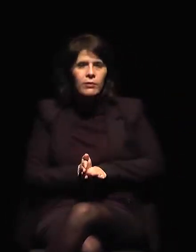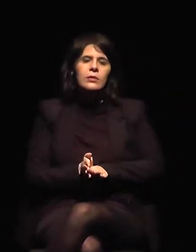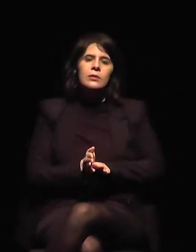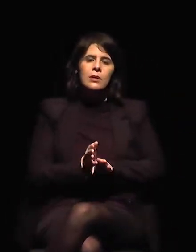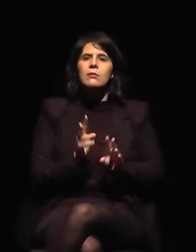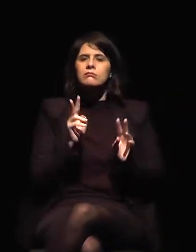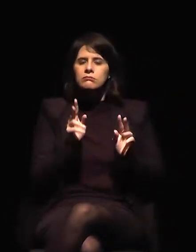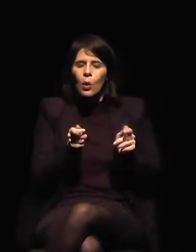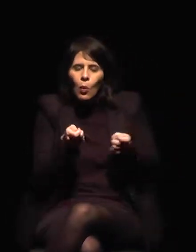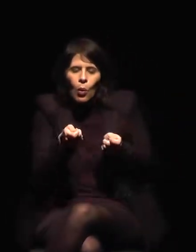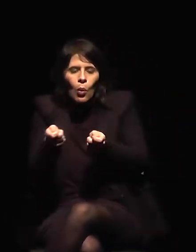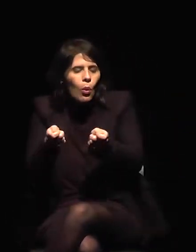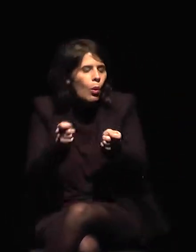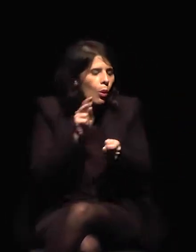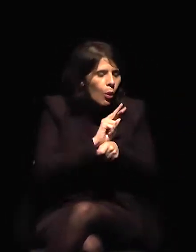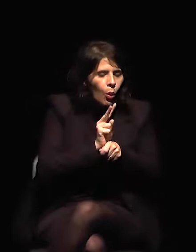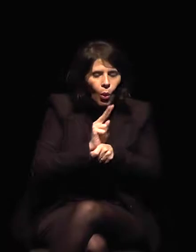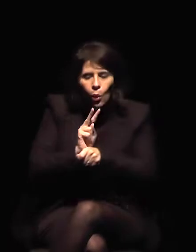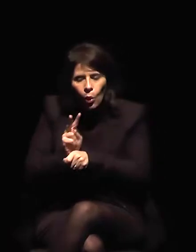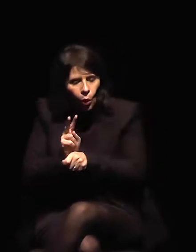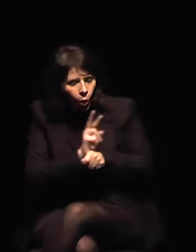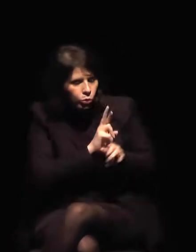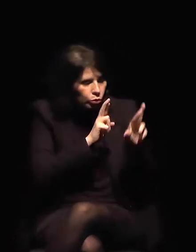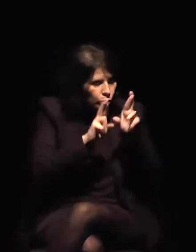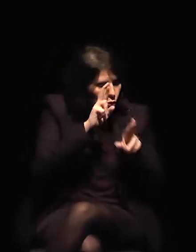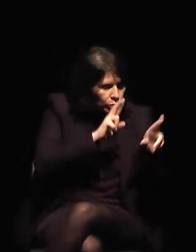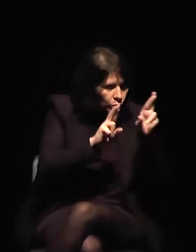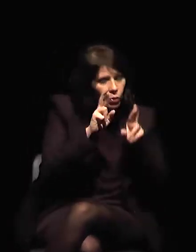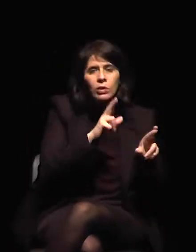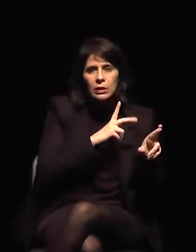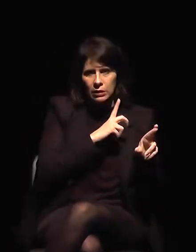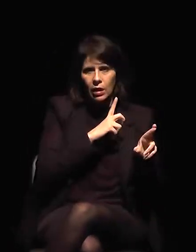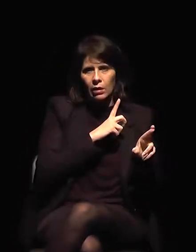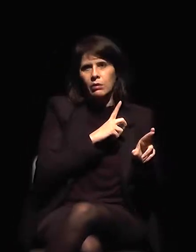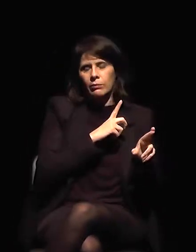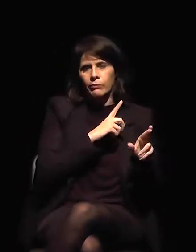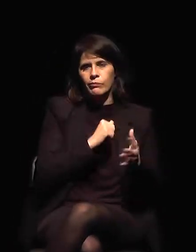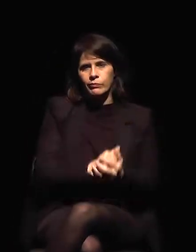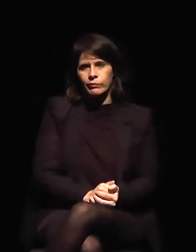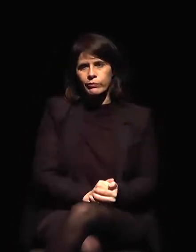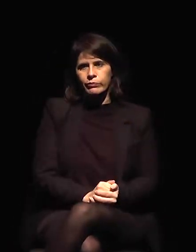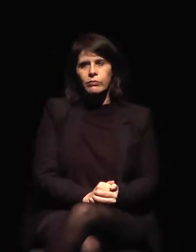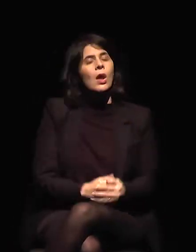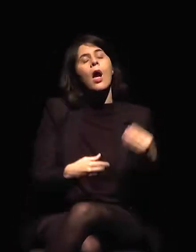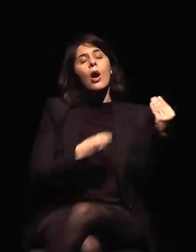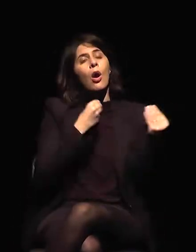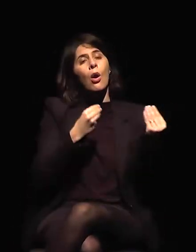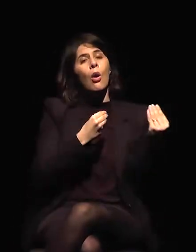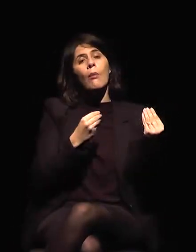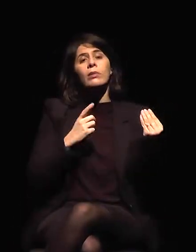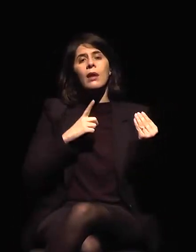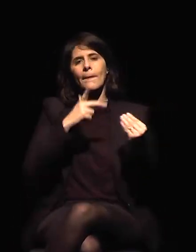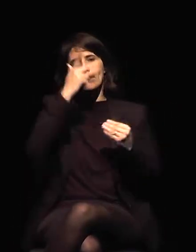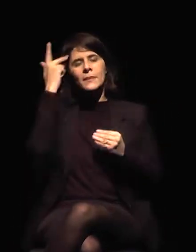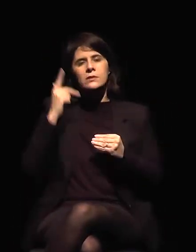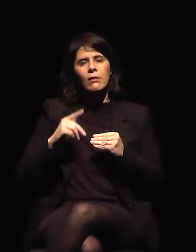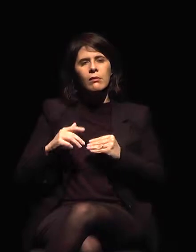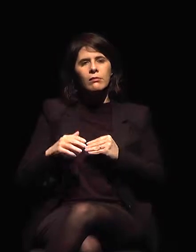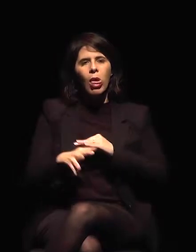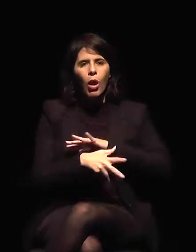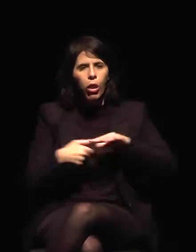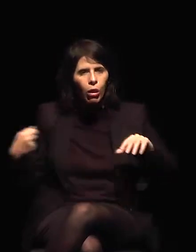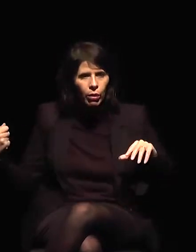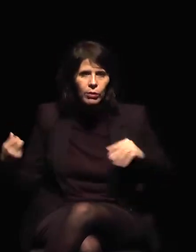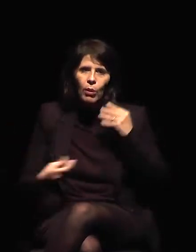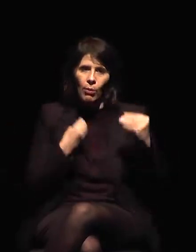contrabando y evasión, cómo funciona paralelamente por medio de la vigilancia, que viene a ser el control previo de